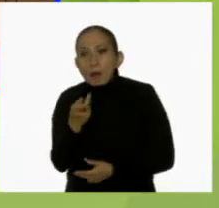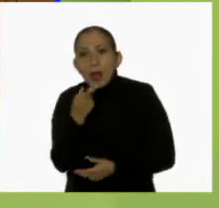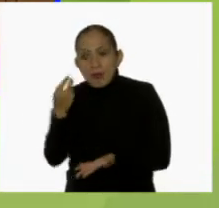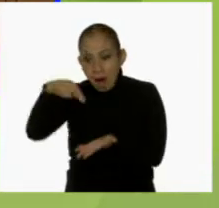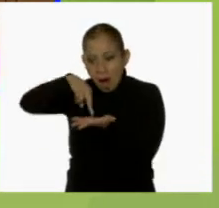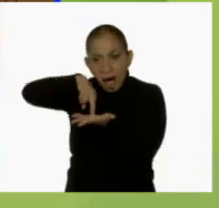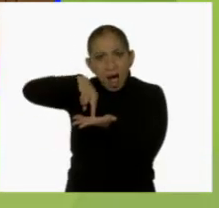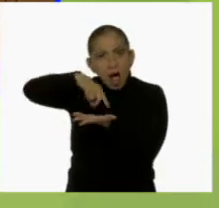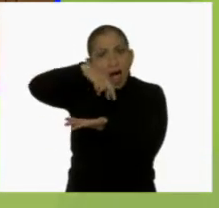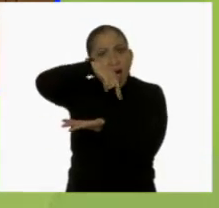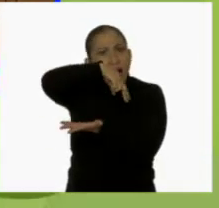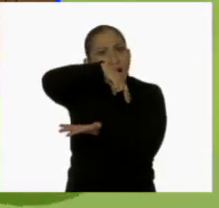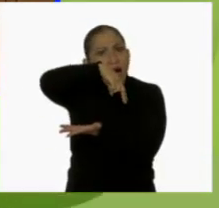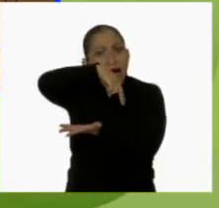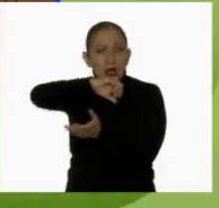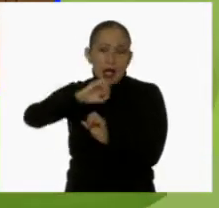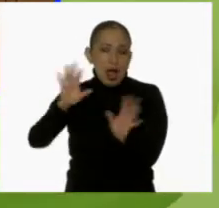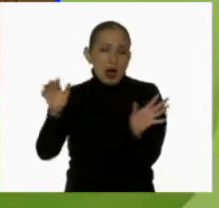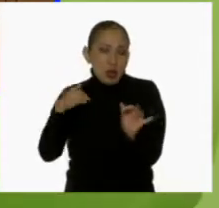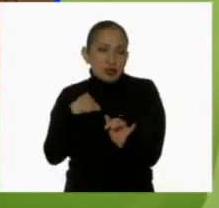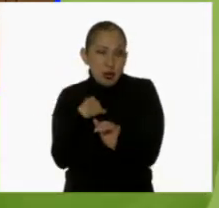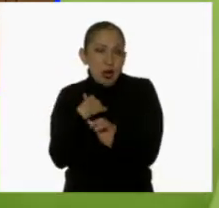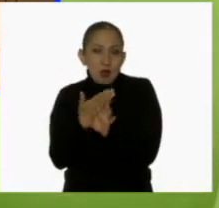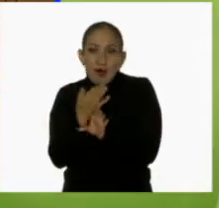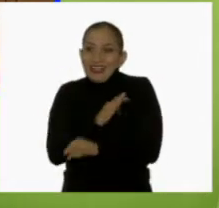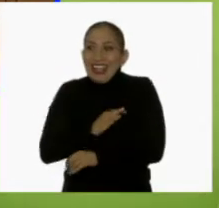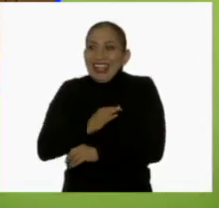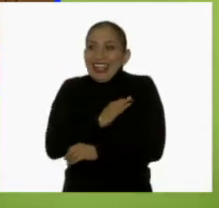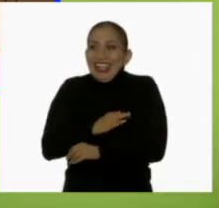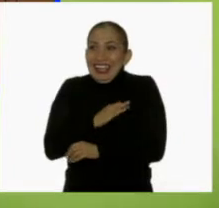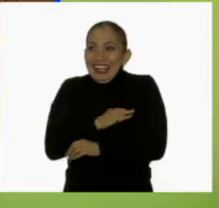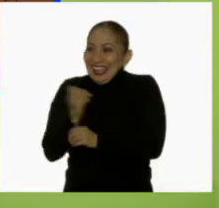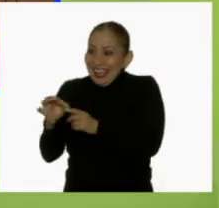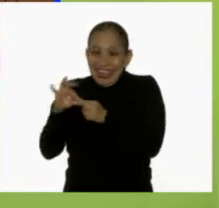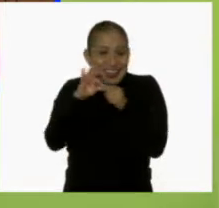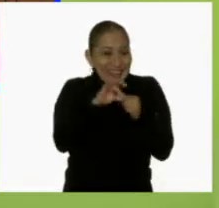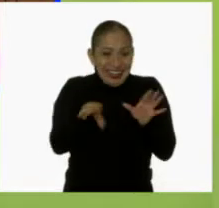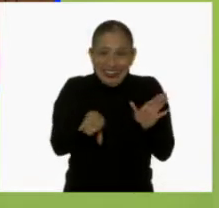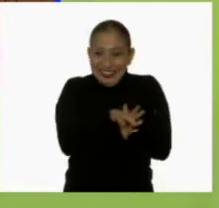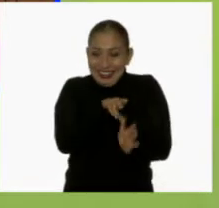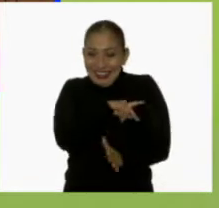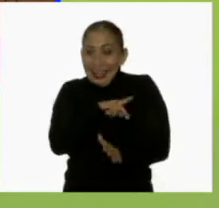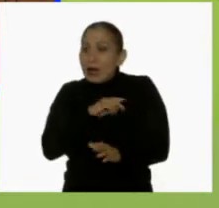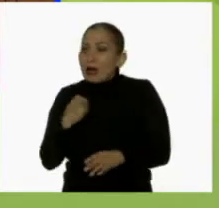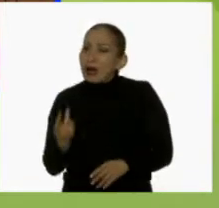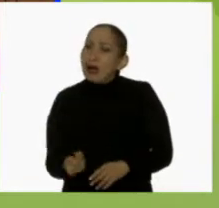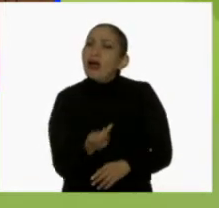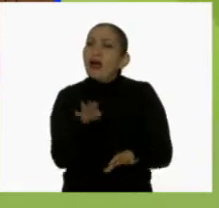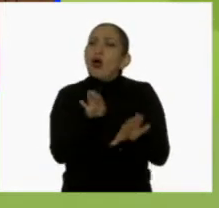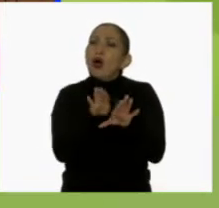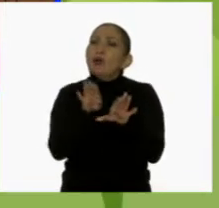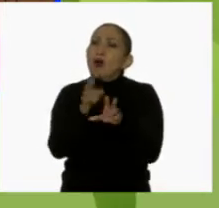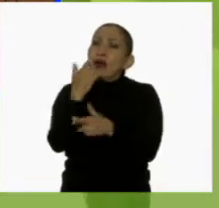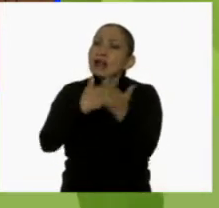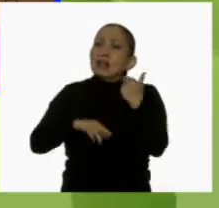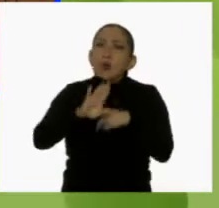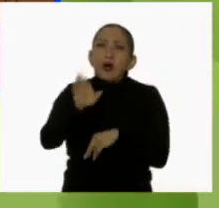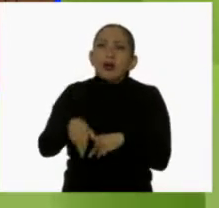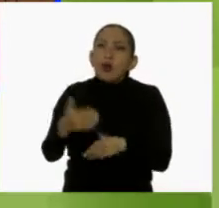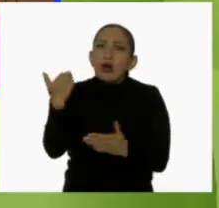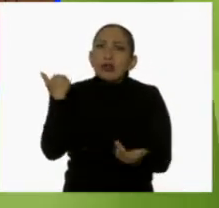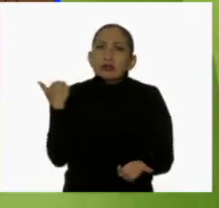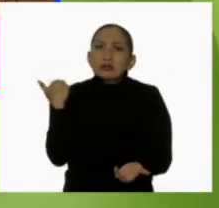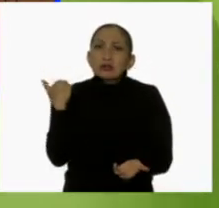pararse en dos patas. Obviamente yo estaba muy feliz. Lo llevé a mi habitación y le pregunté cómo había regresado.